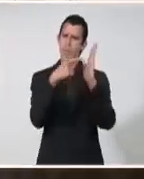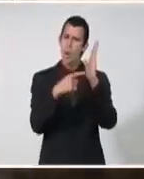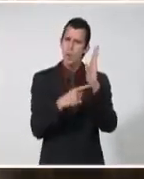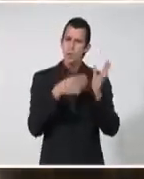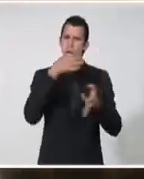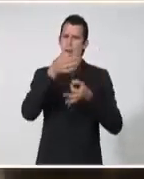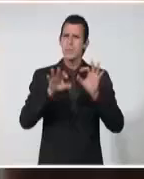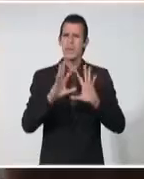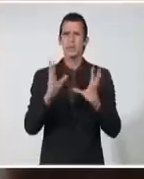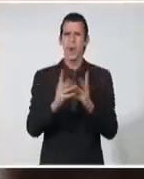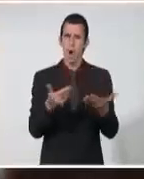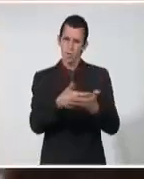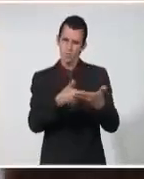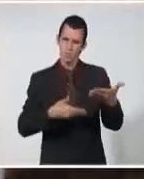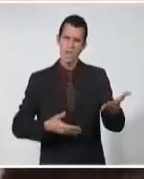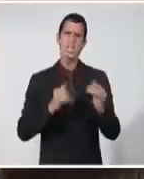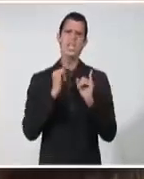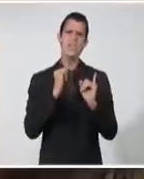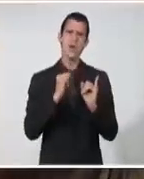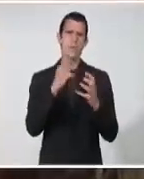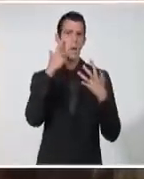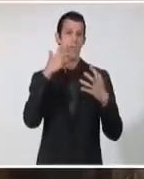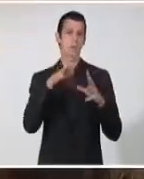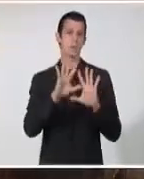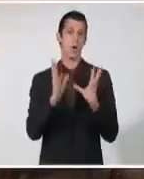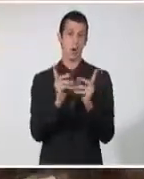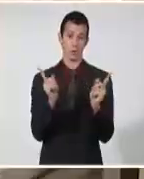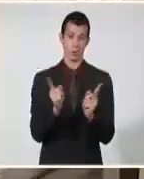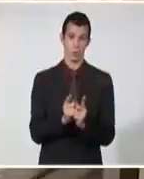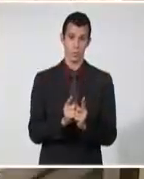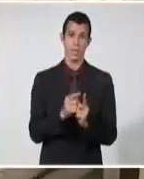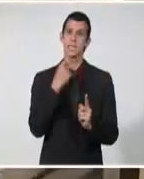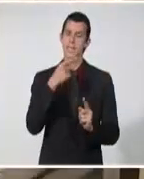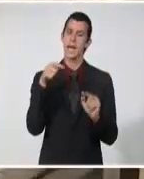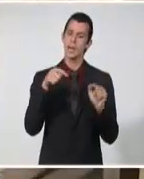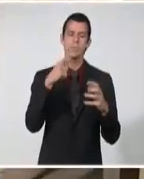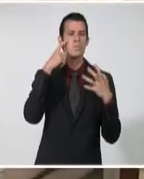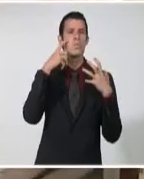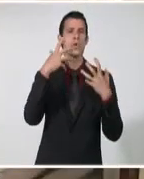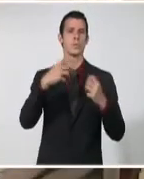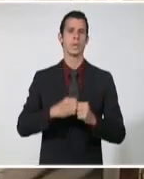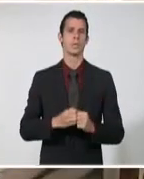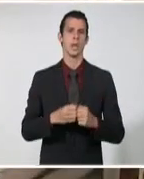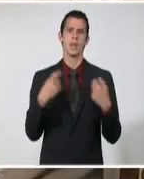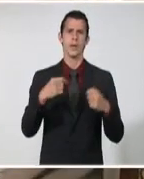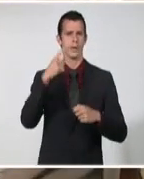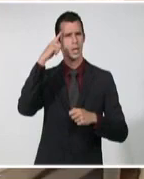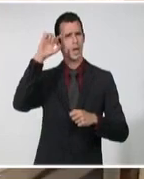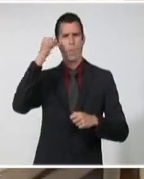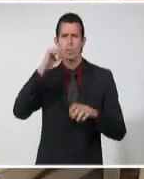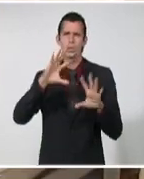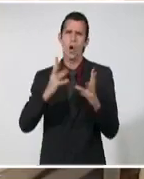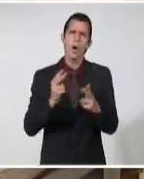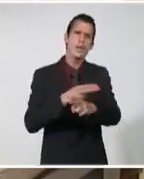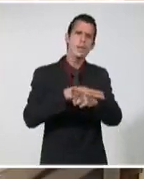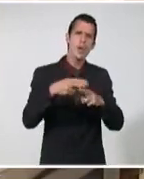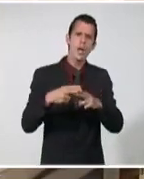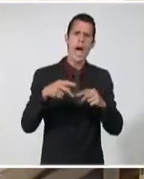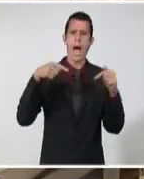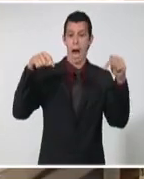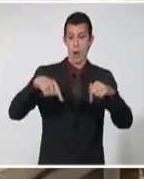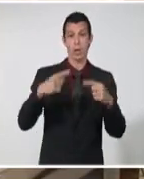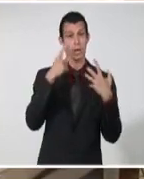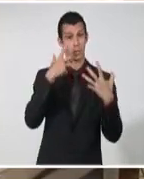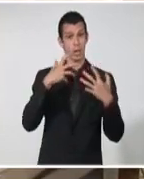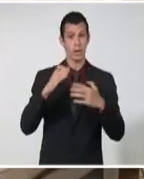documento histórico que debe ser referente para el trabajo. Yo pienso que el discurso, además